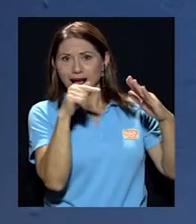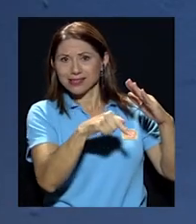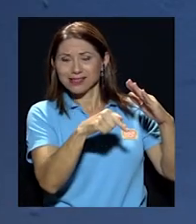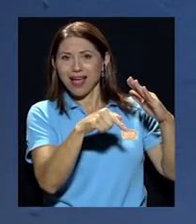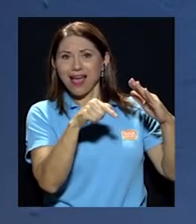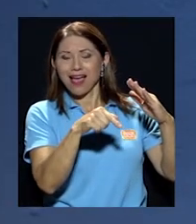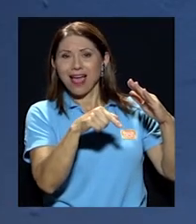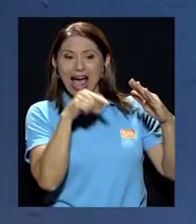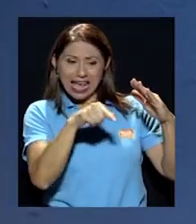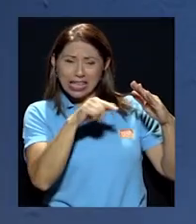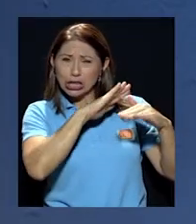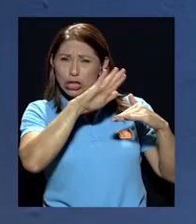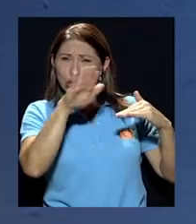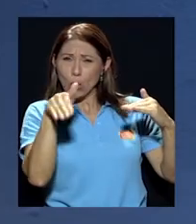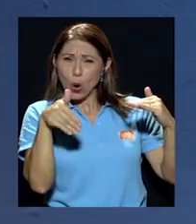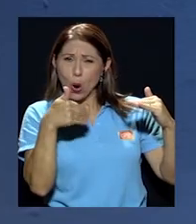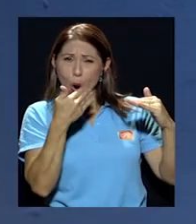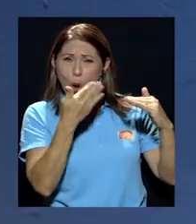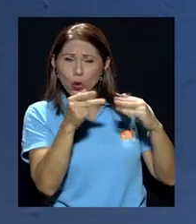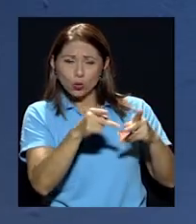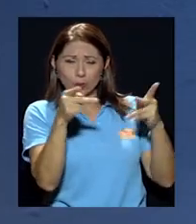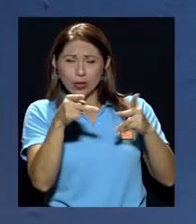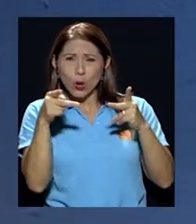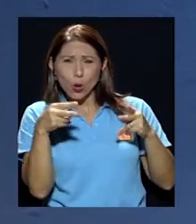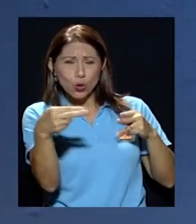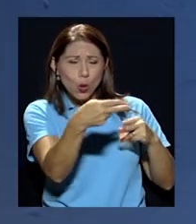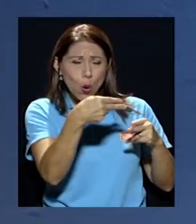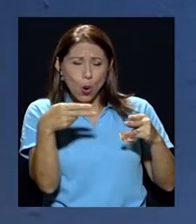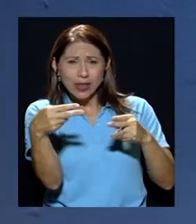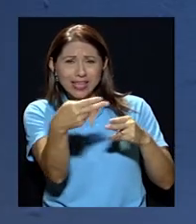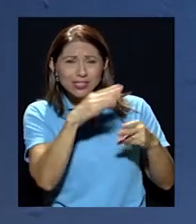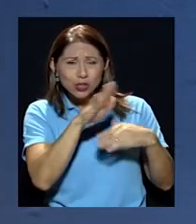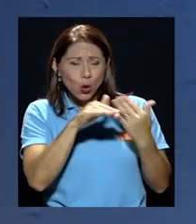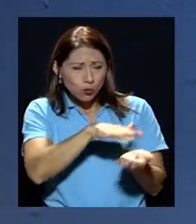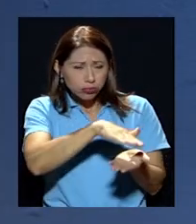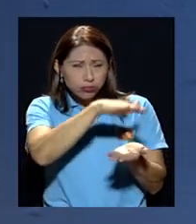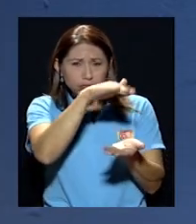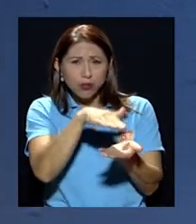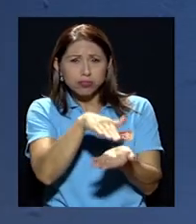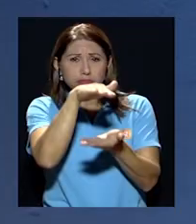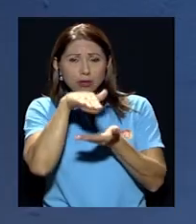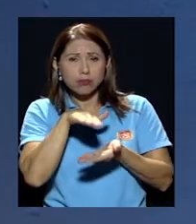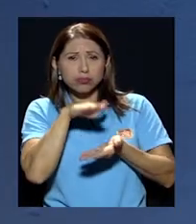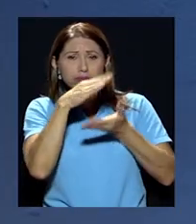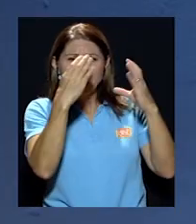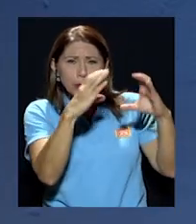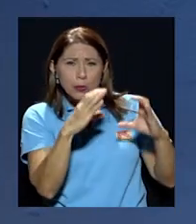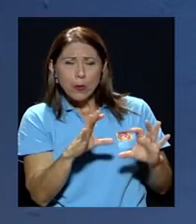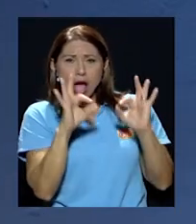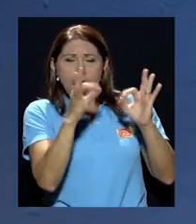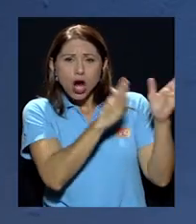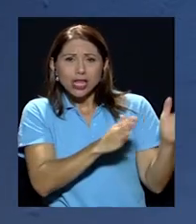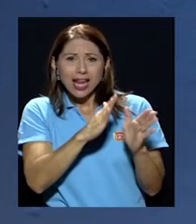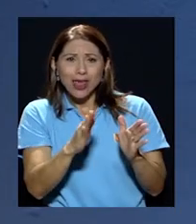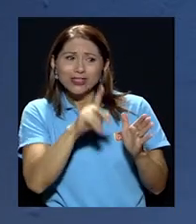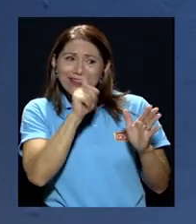estaban guardados en un cuarto todos estos recortes de periódicos ordenados incluso por fechas, etc. Cuando